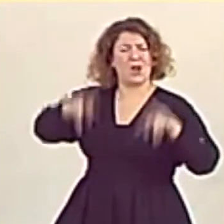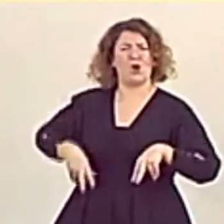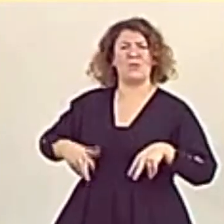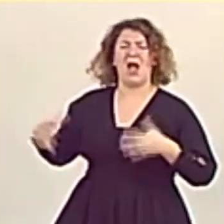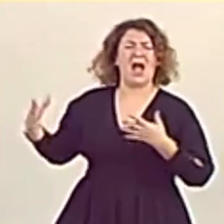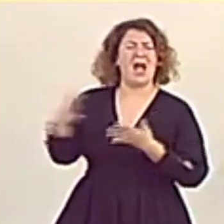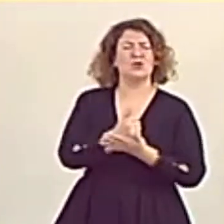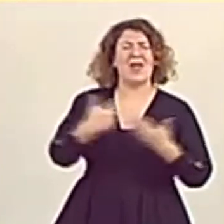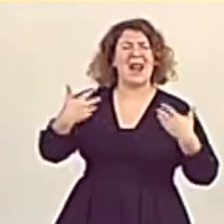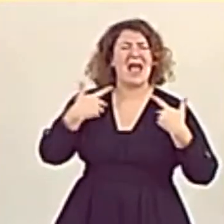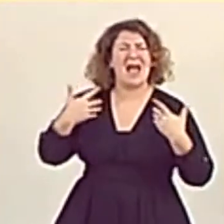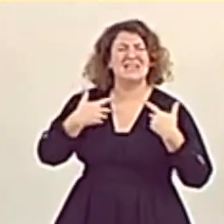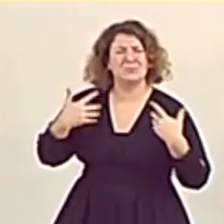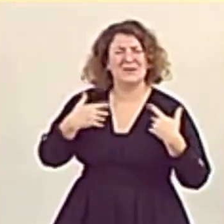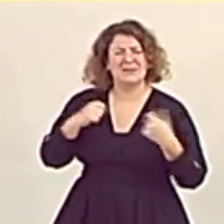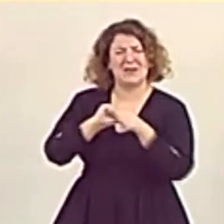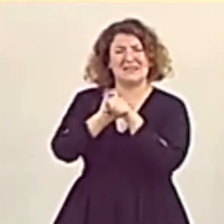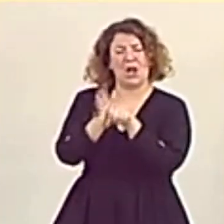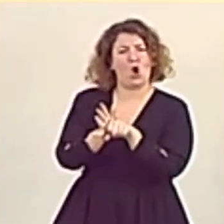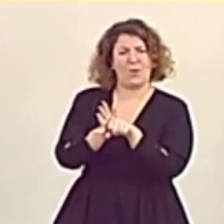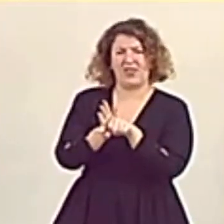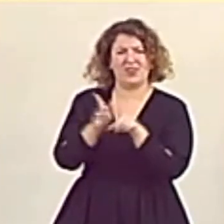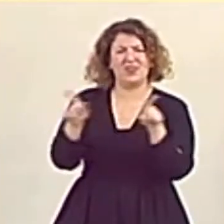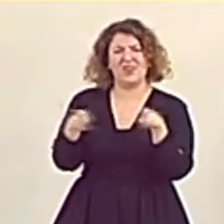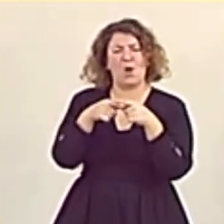víctimas del COVID sin excepción.